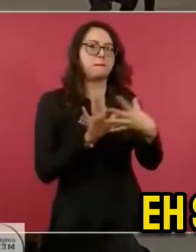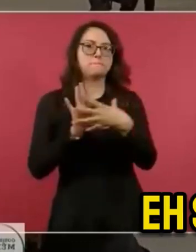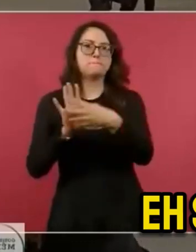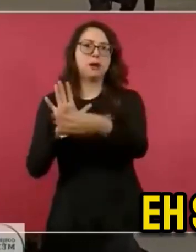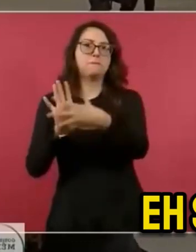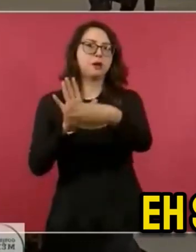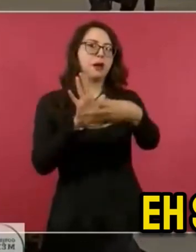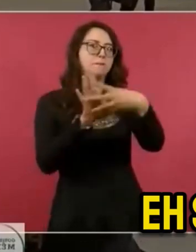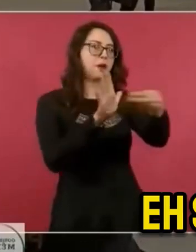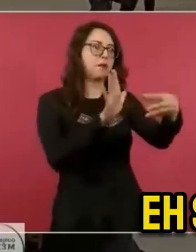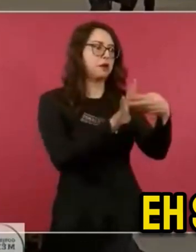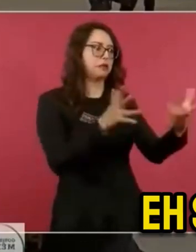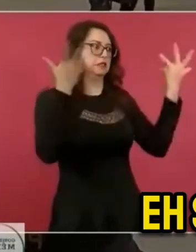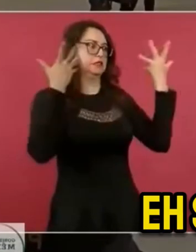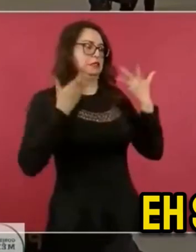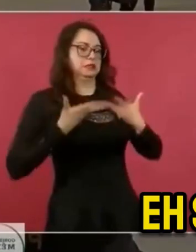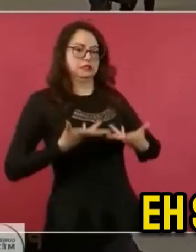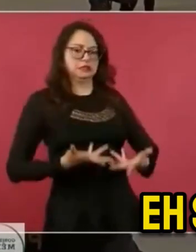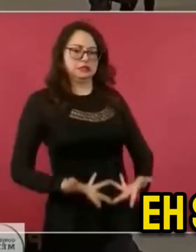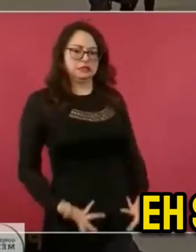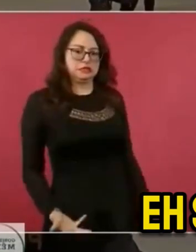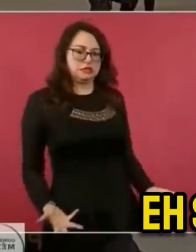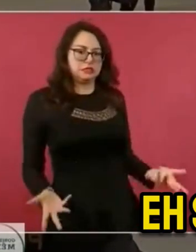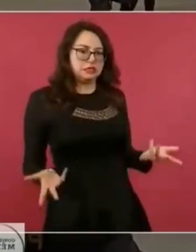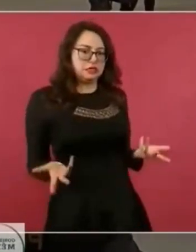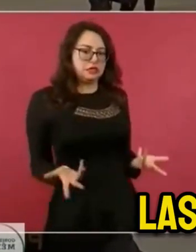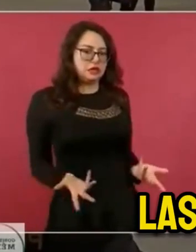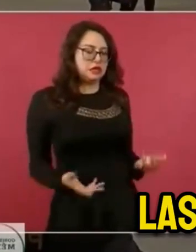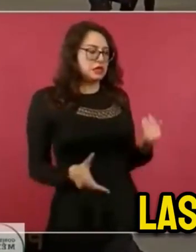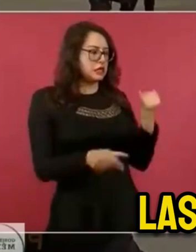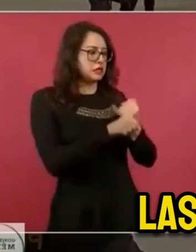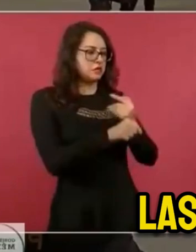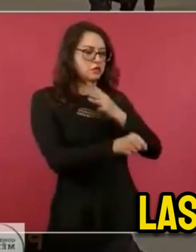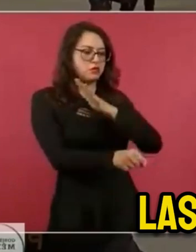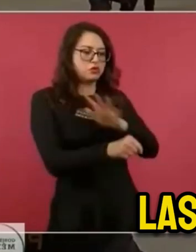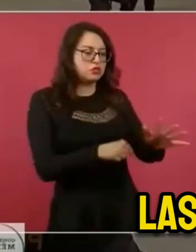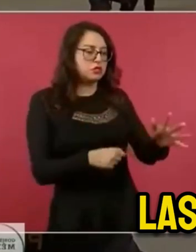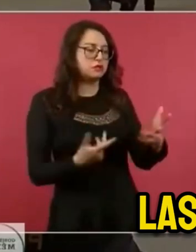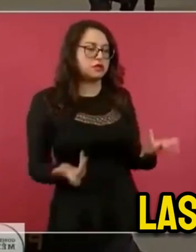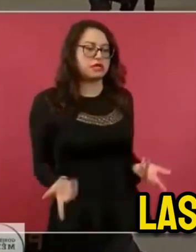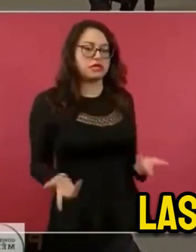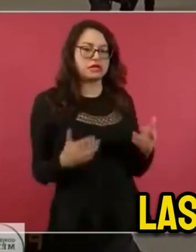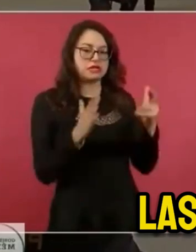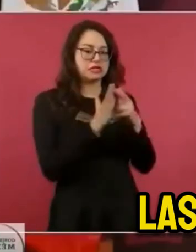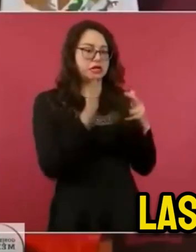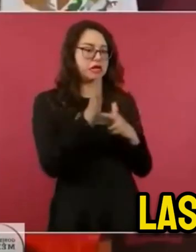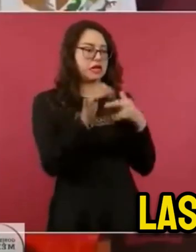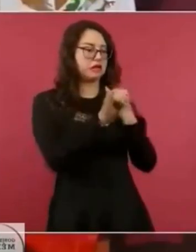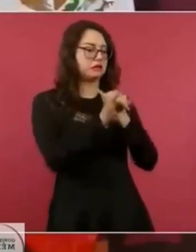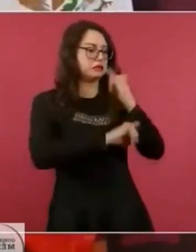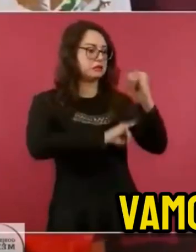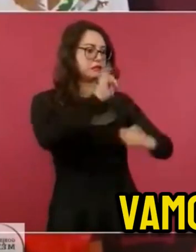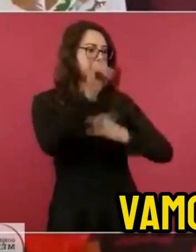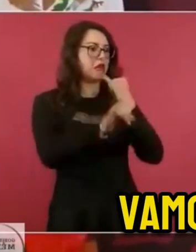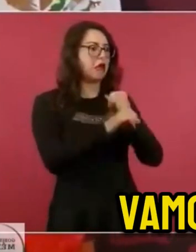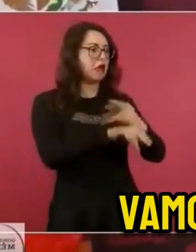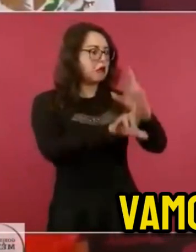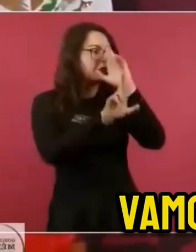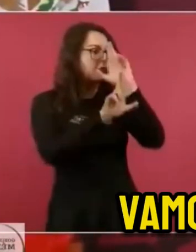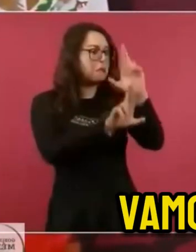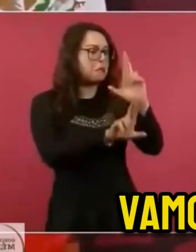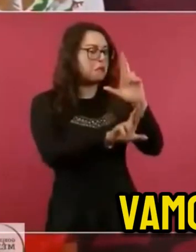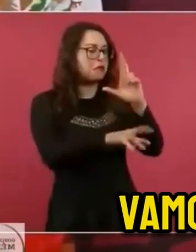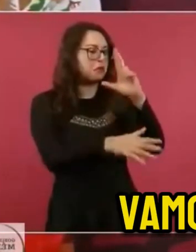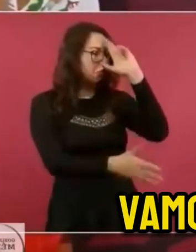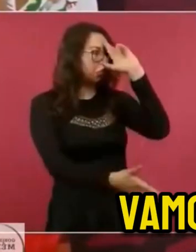Si no se van a respetar las normas, las reglas internacionales, entonces vamos